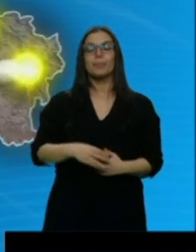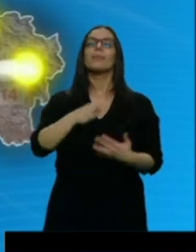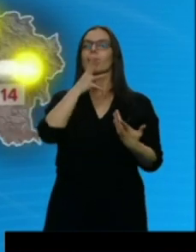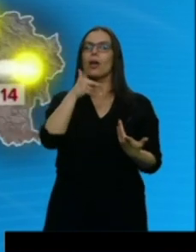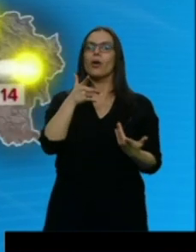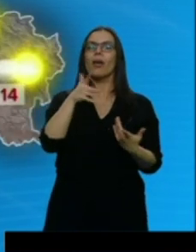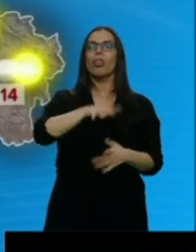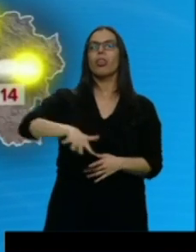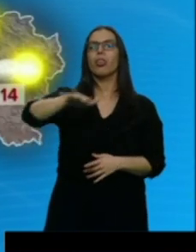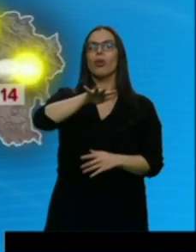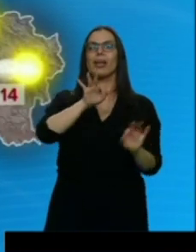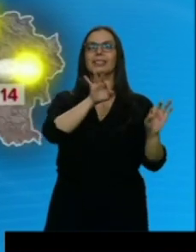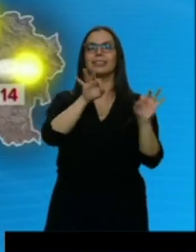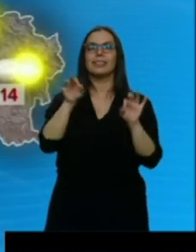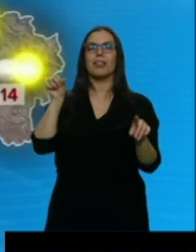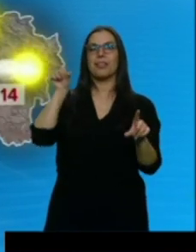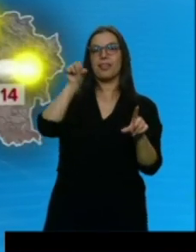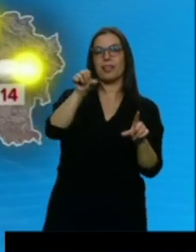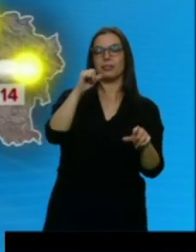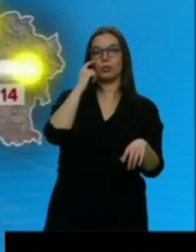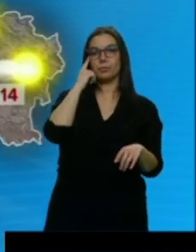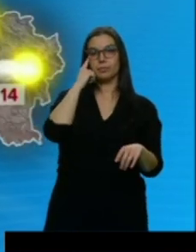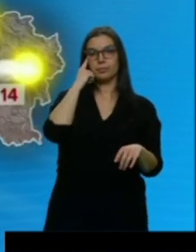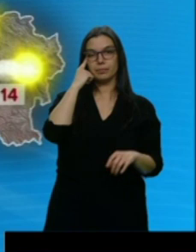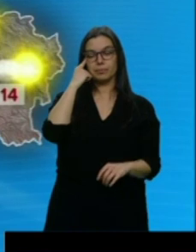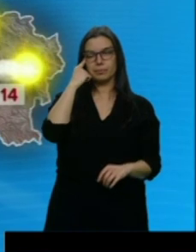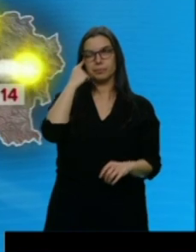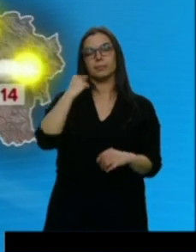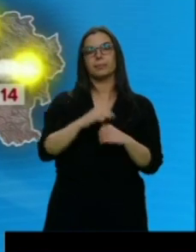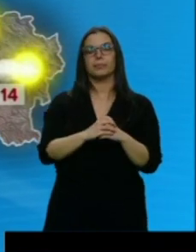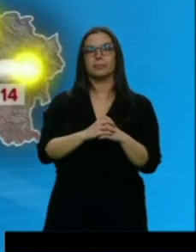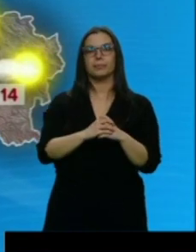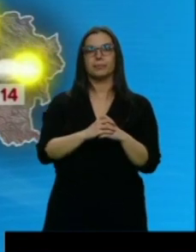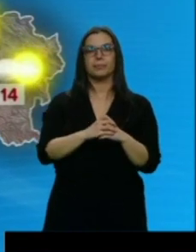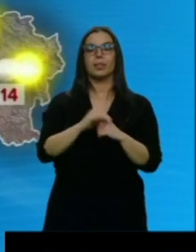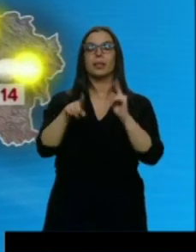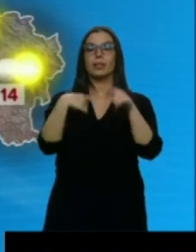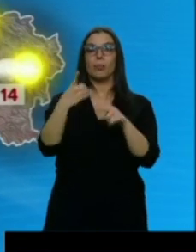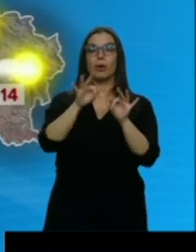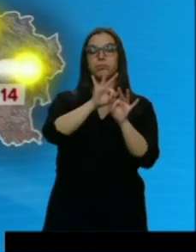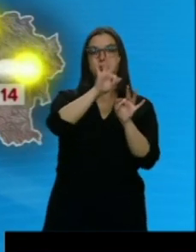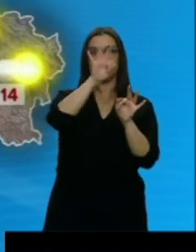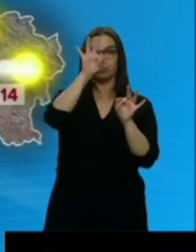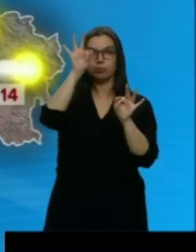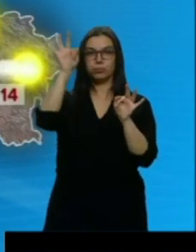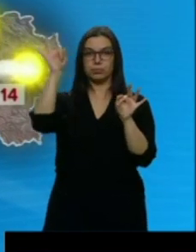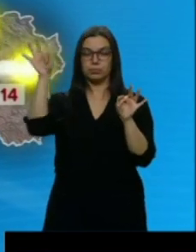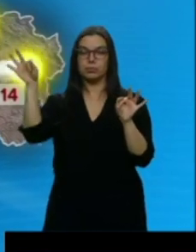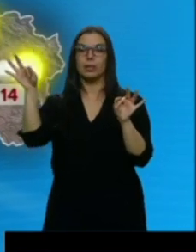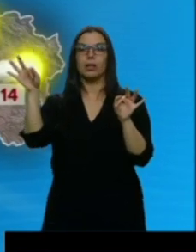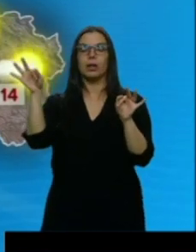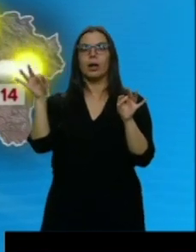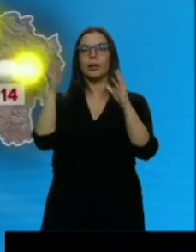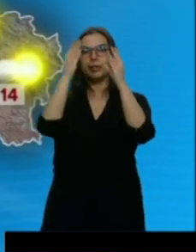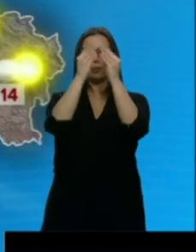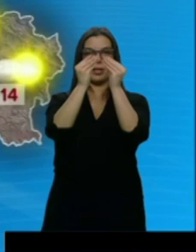zonas del centro de nuestra comunidad a lo largo de la mañana. Y progresivamente esas brumas matinales irán cada vez a menos y